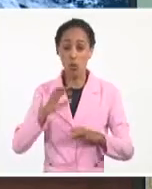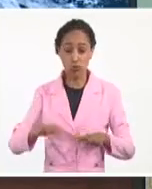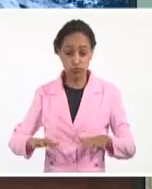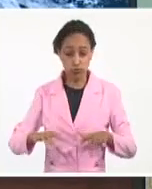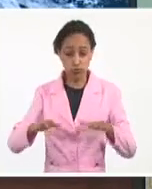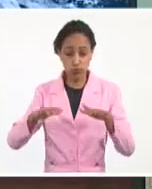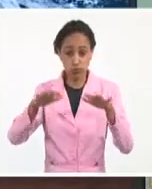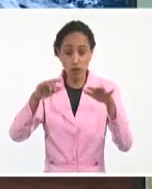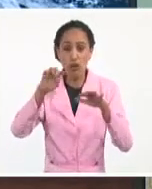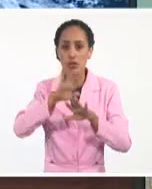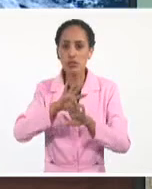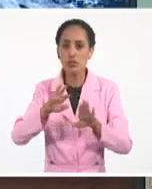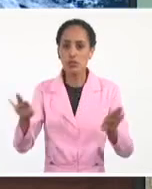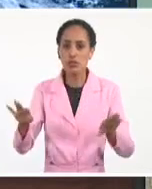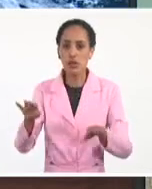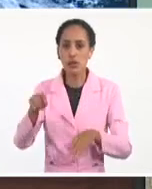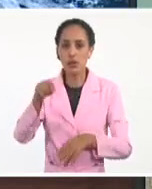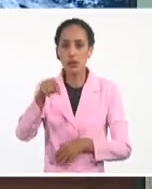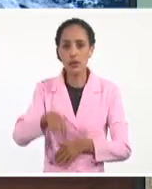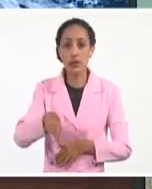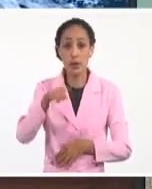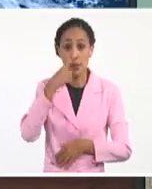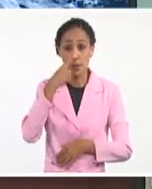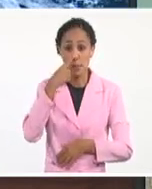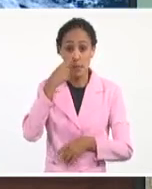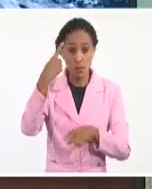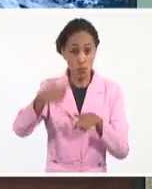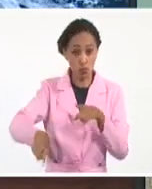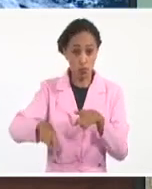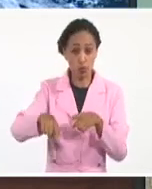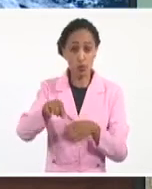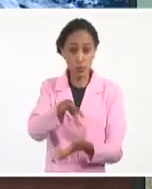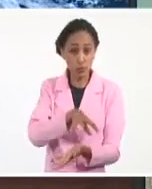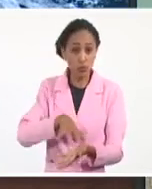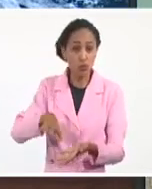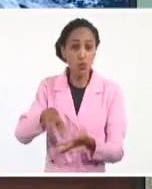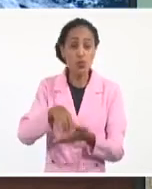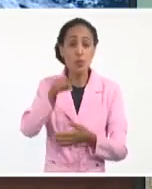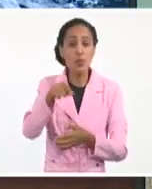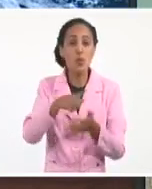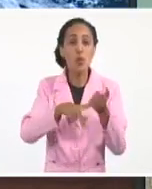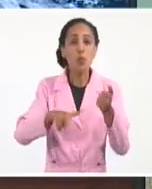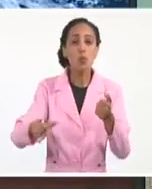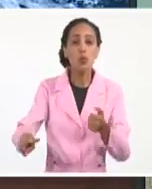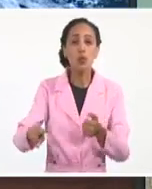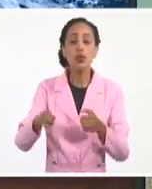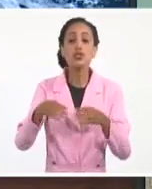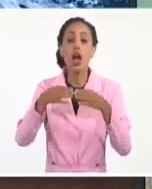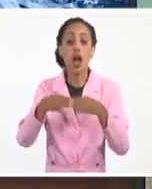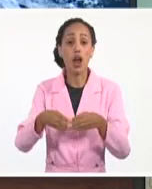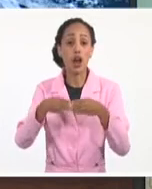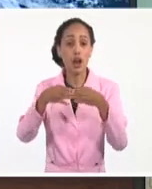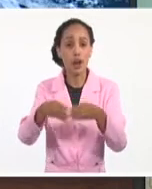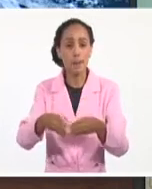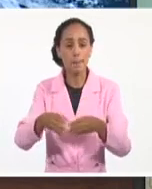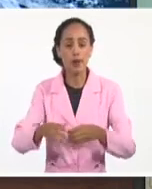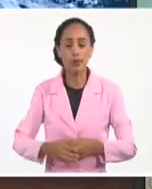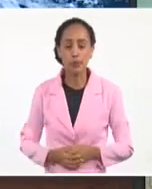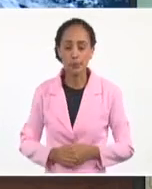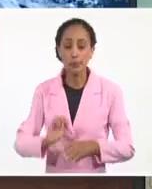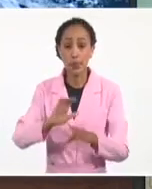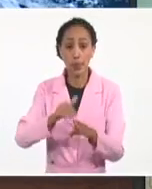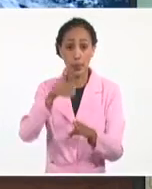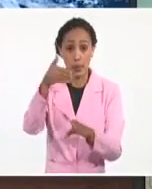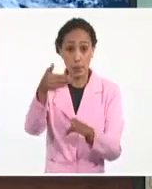al Golfo de Huacanayau, el golfo que está en la provincia de Granma. Y posteriormente,